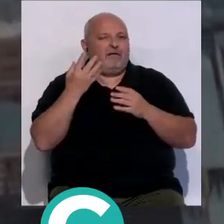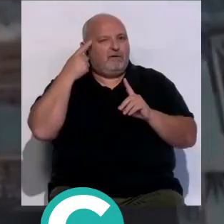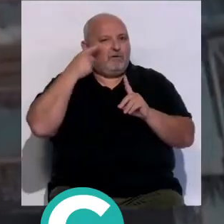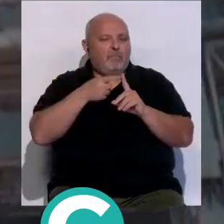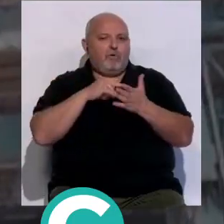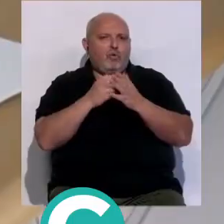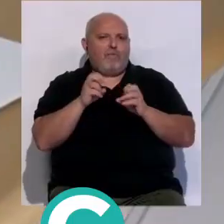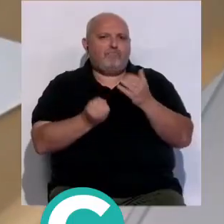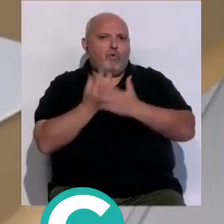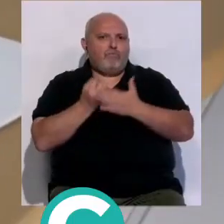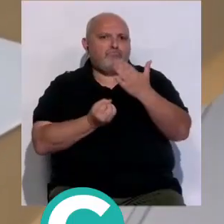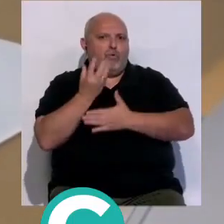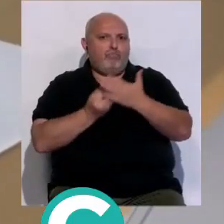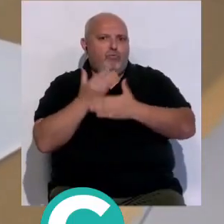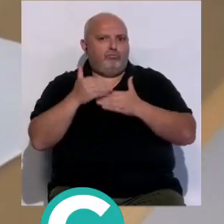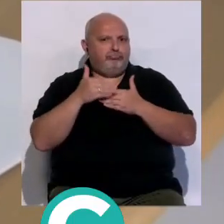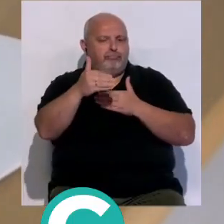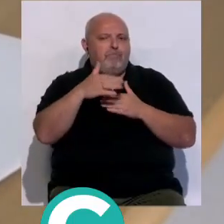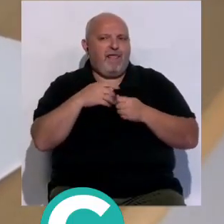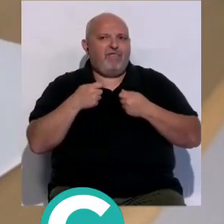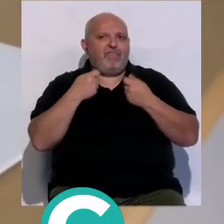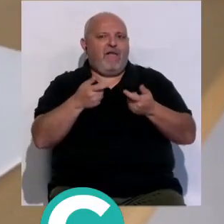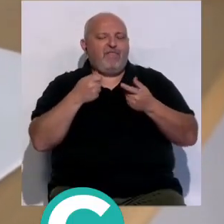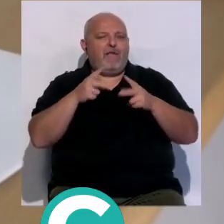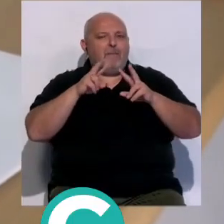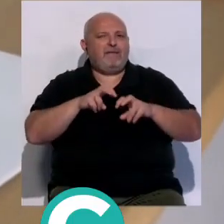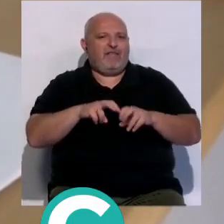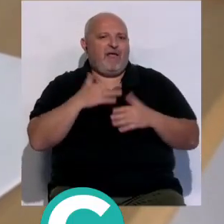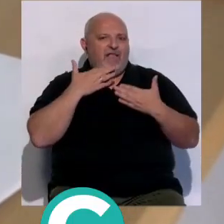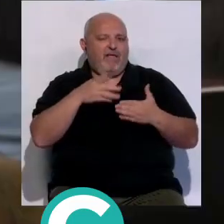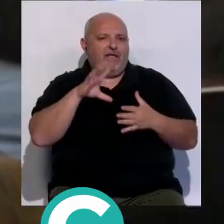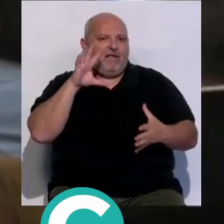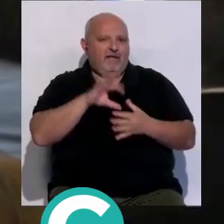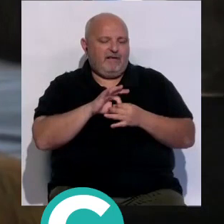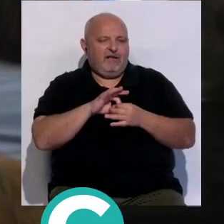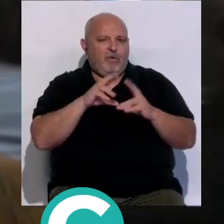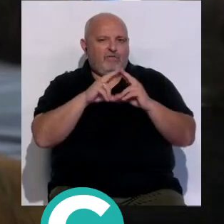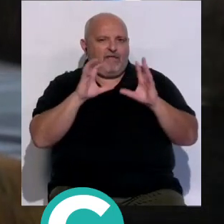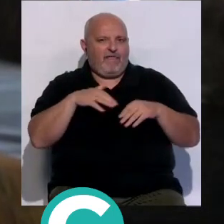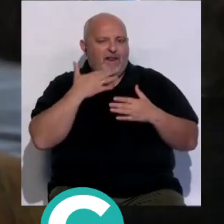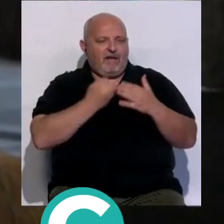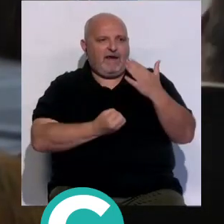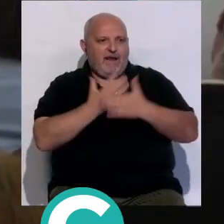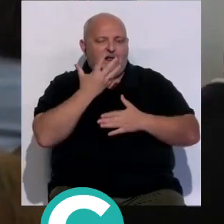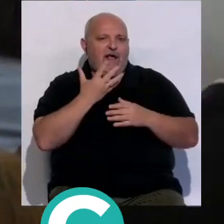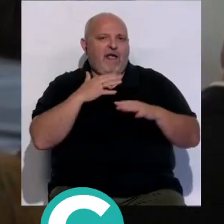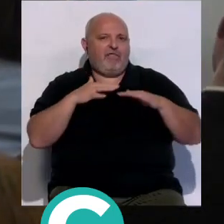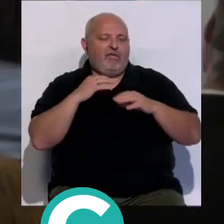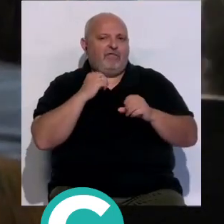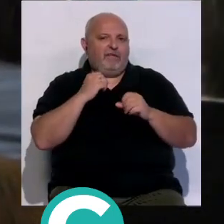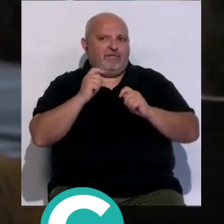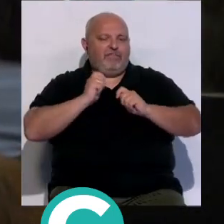muchos proyectos, sobre todo, trasladar la investigación que se desarrolla en la Universidad de Cádiz, crear acciones de